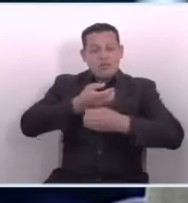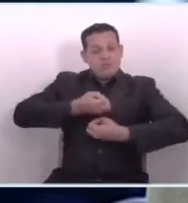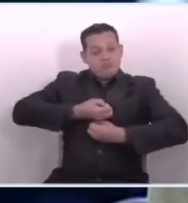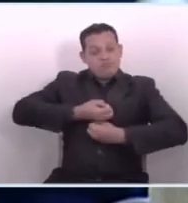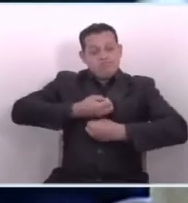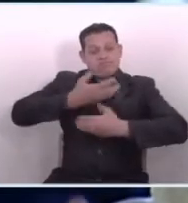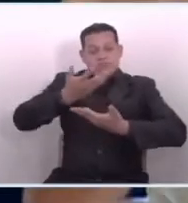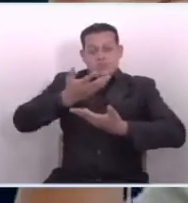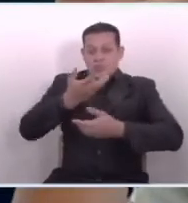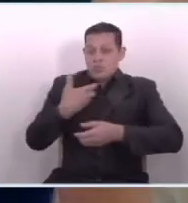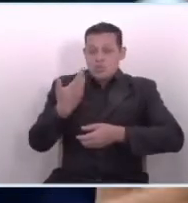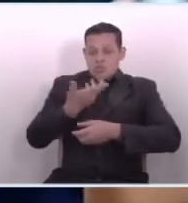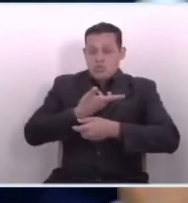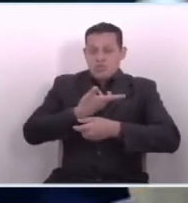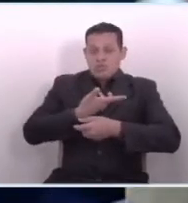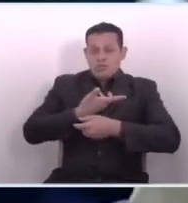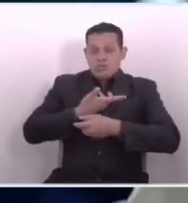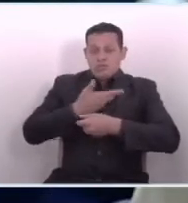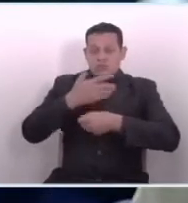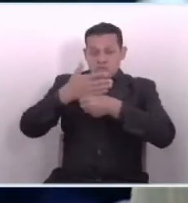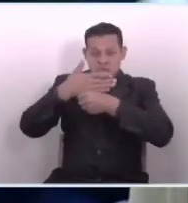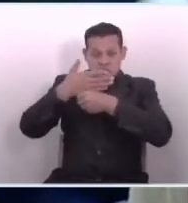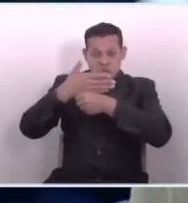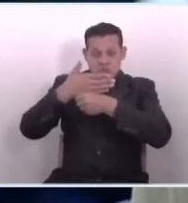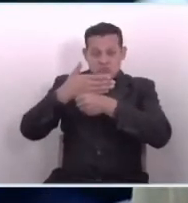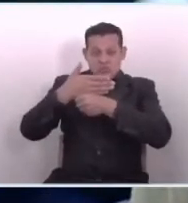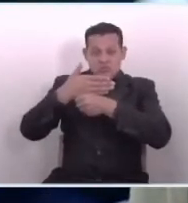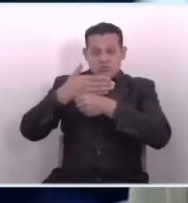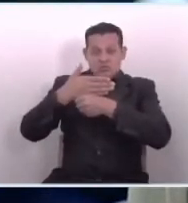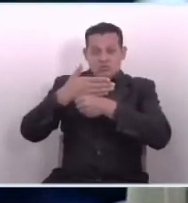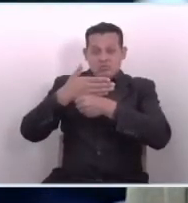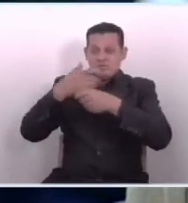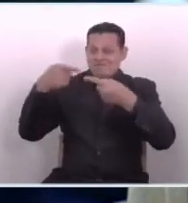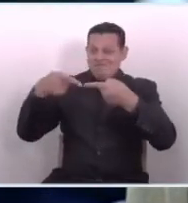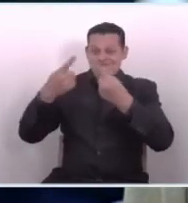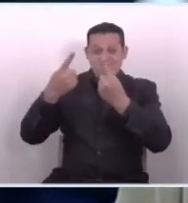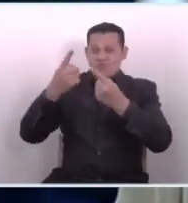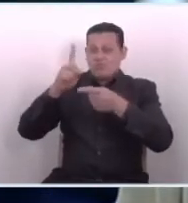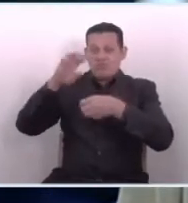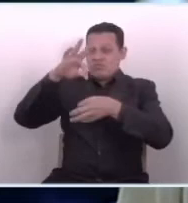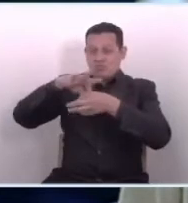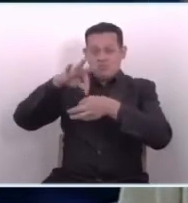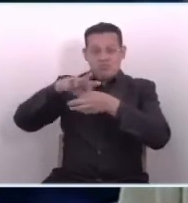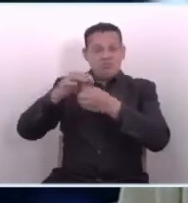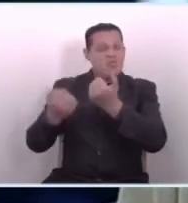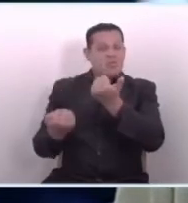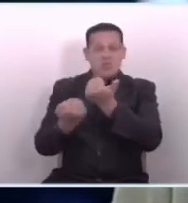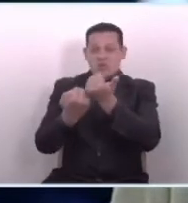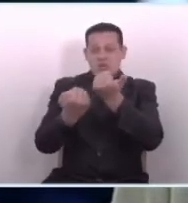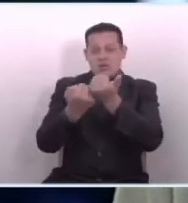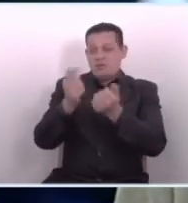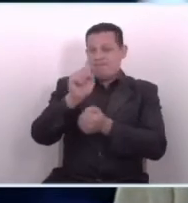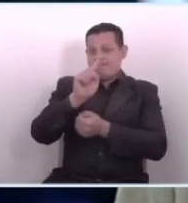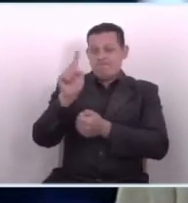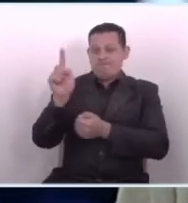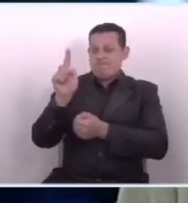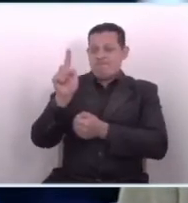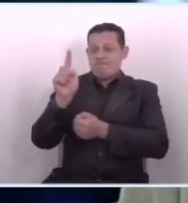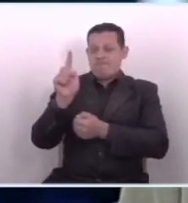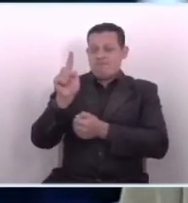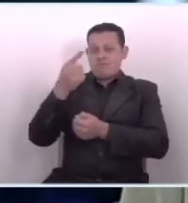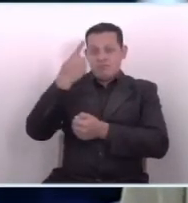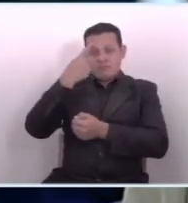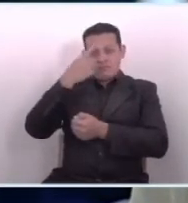nuestra posición como partido, no vamos a respaldar dicha